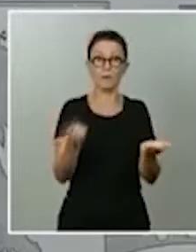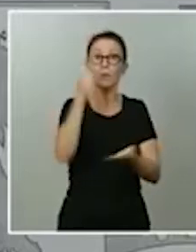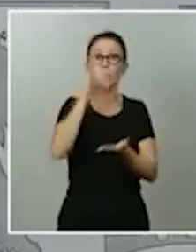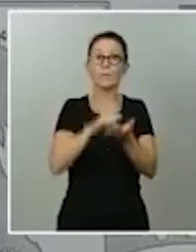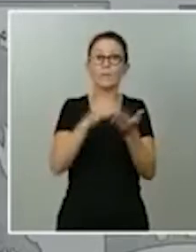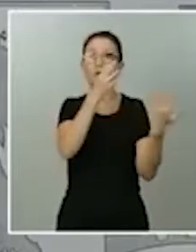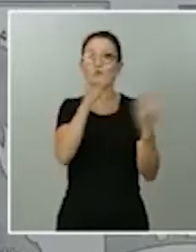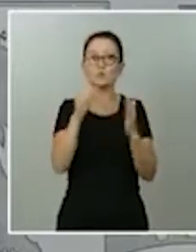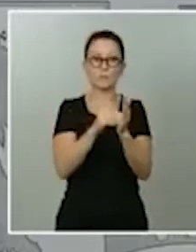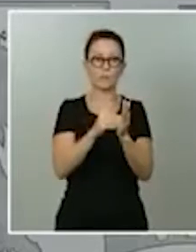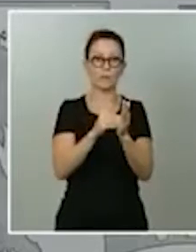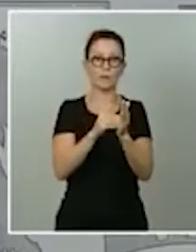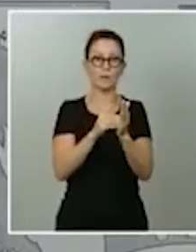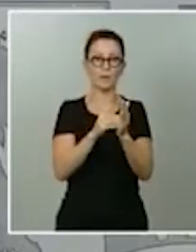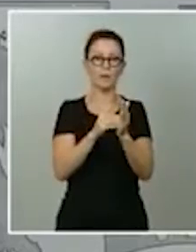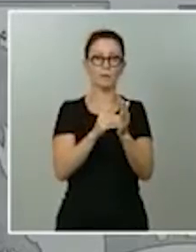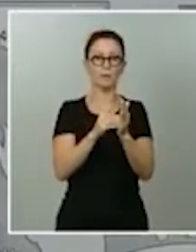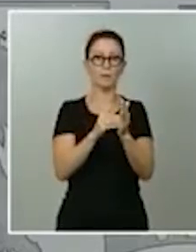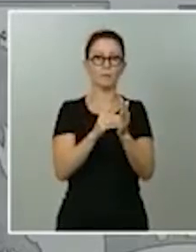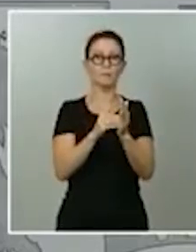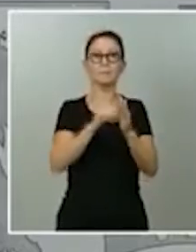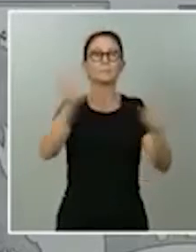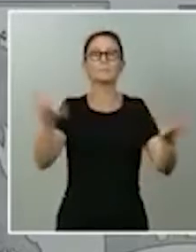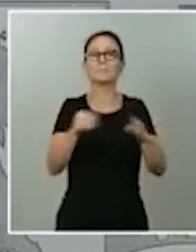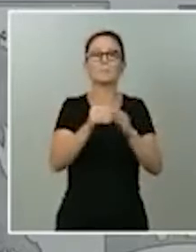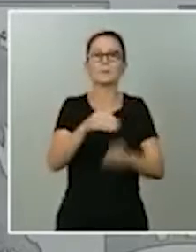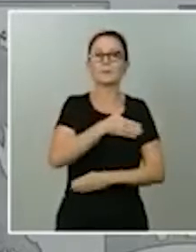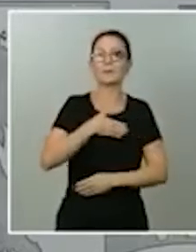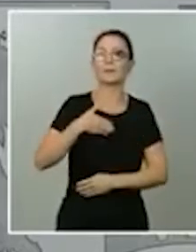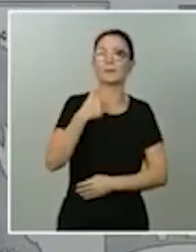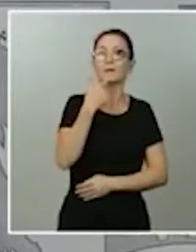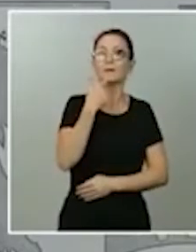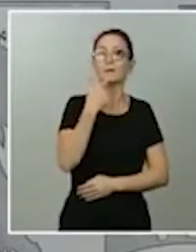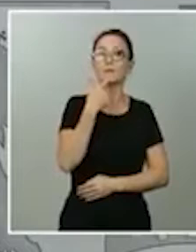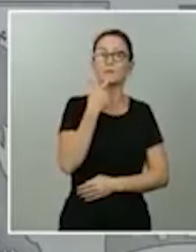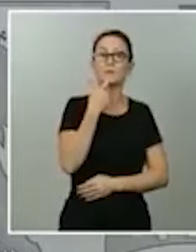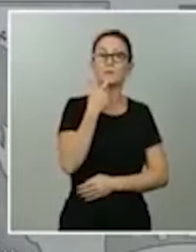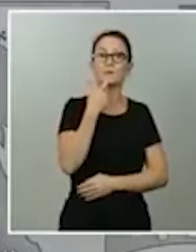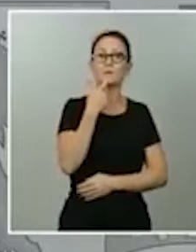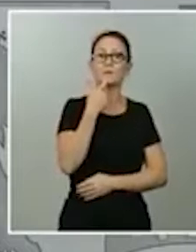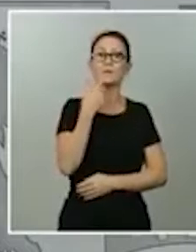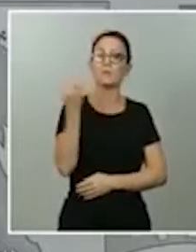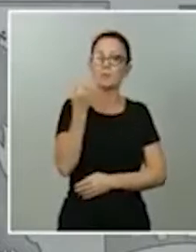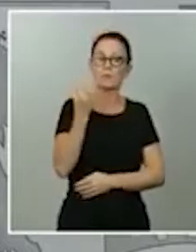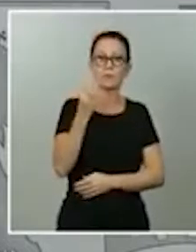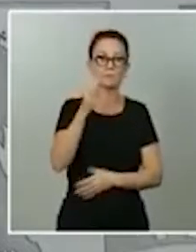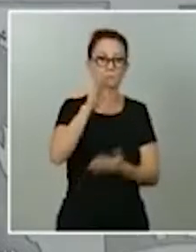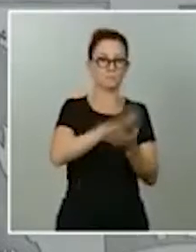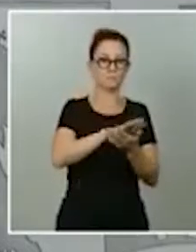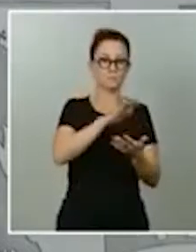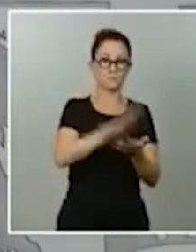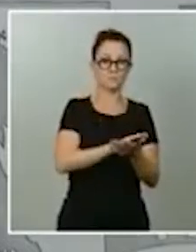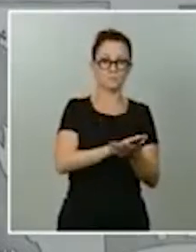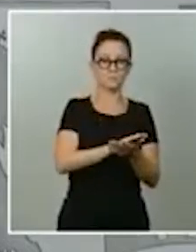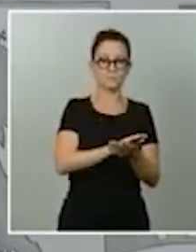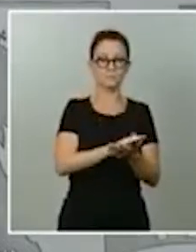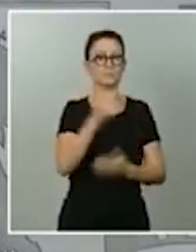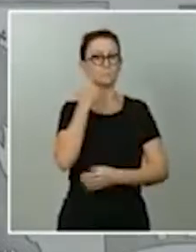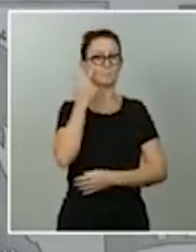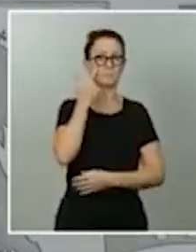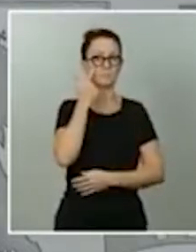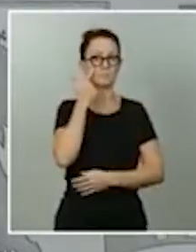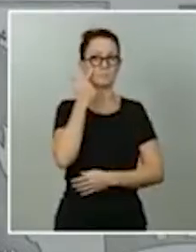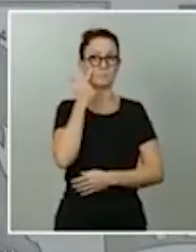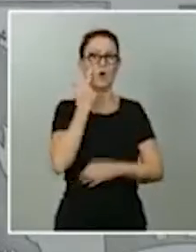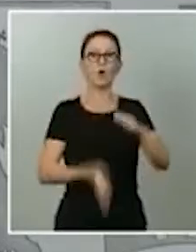Por tanto, quiero decir con esto que tenemos que estar serenos y vigilantes, que tenemos que continuar haciendo